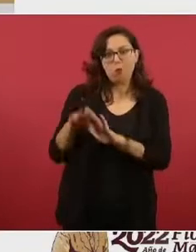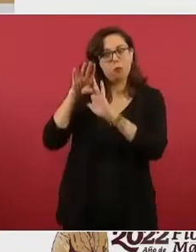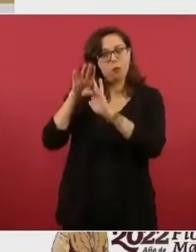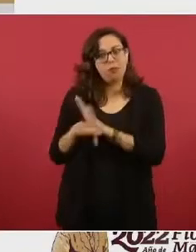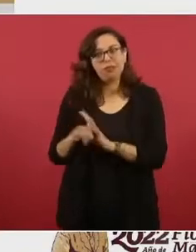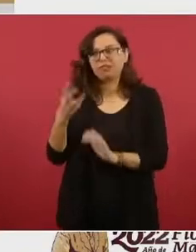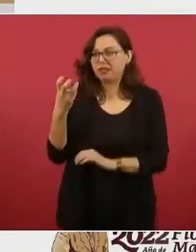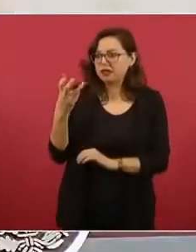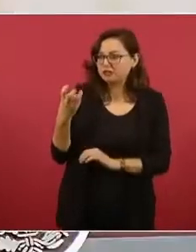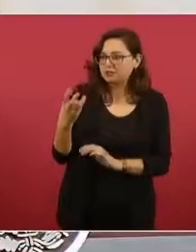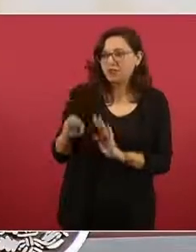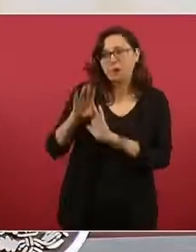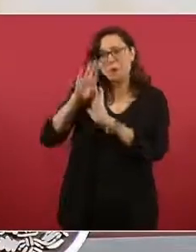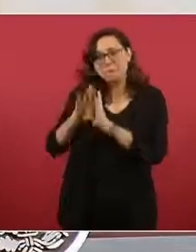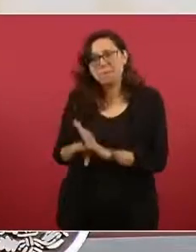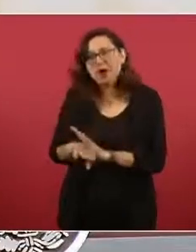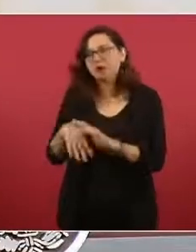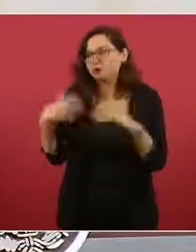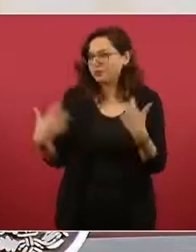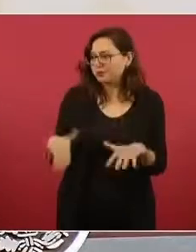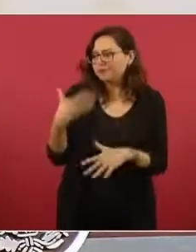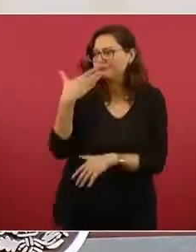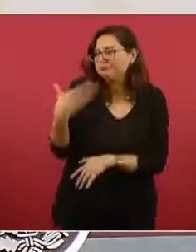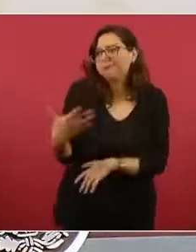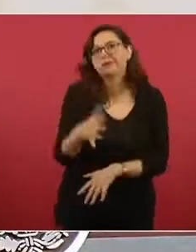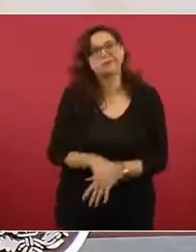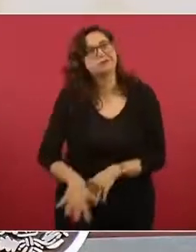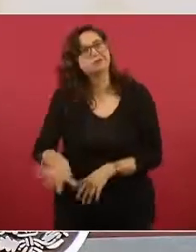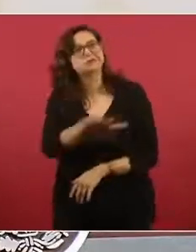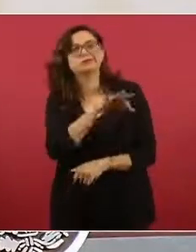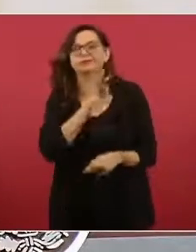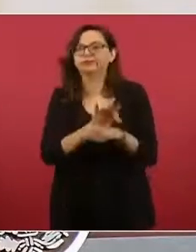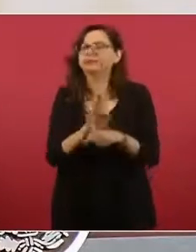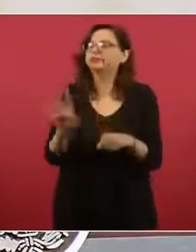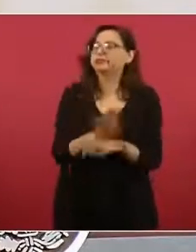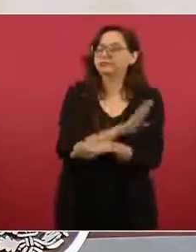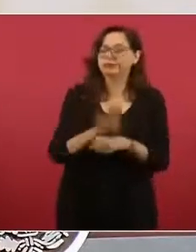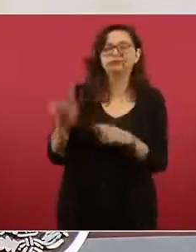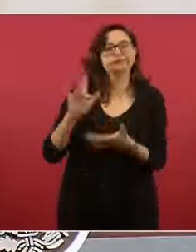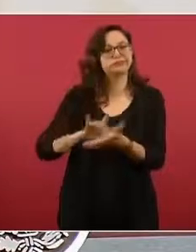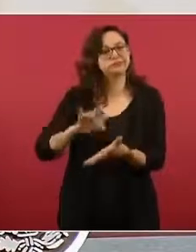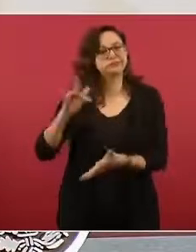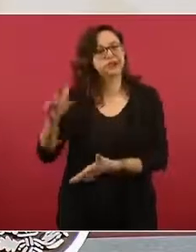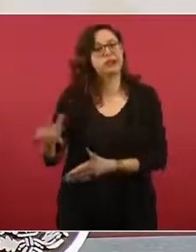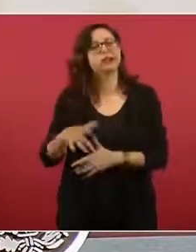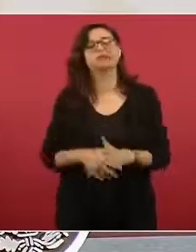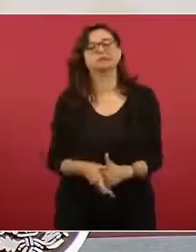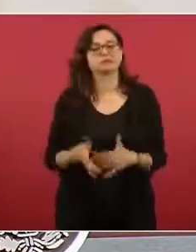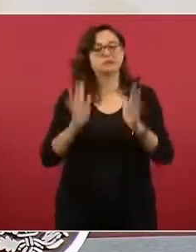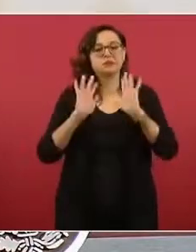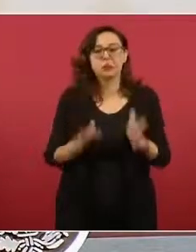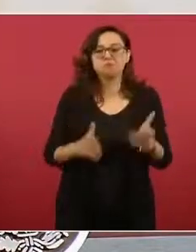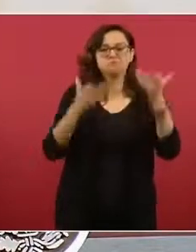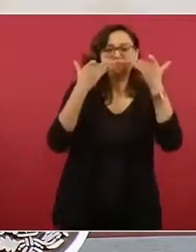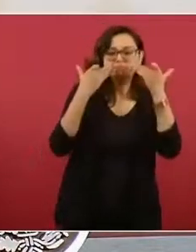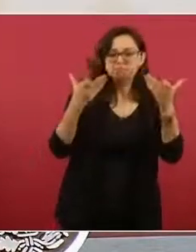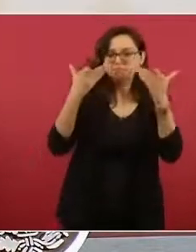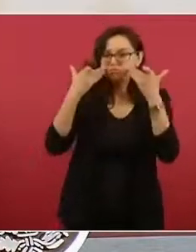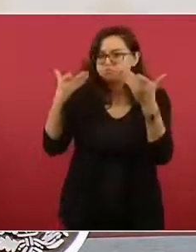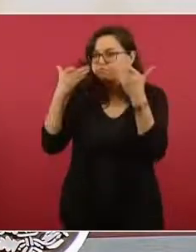diferencia, más de tres pesos de diferencia en favor del consumidor. Hicimos constataciones y